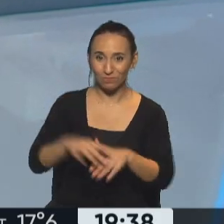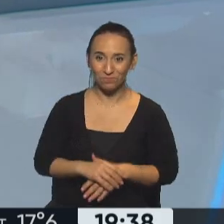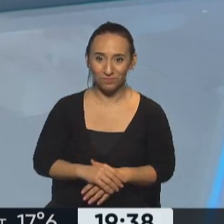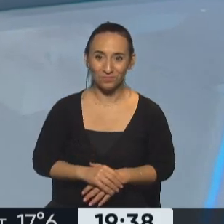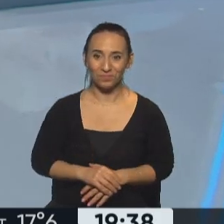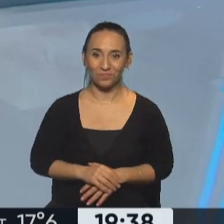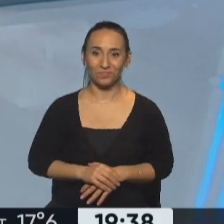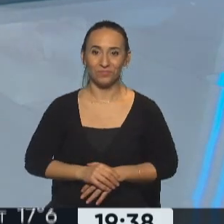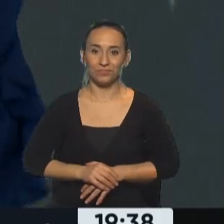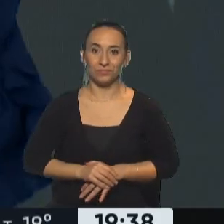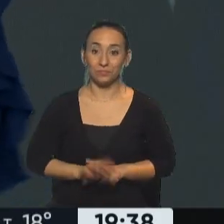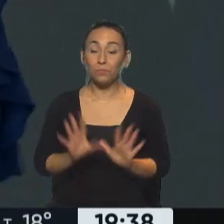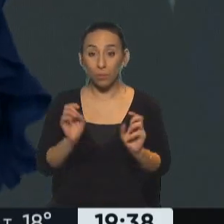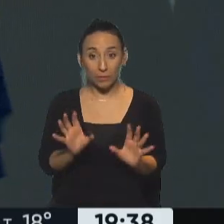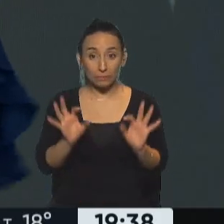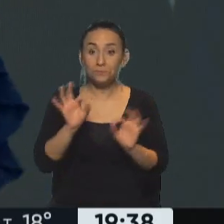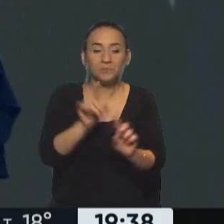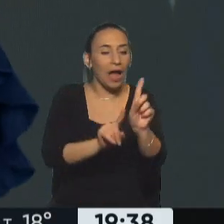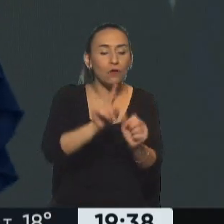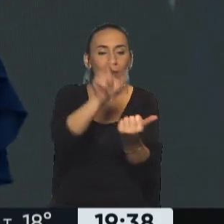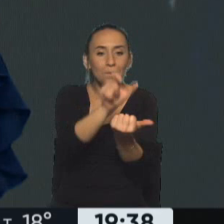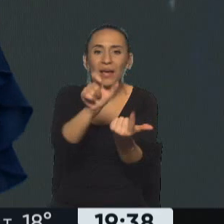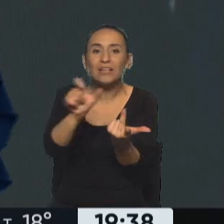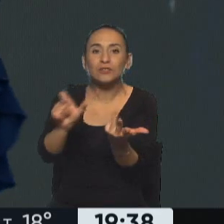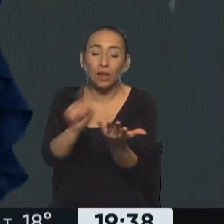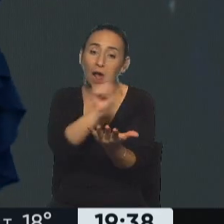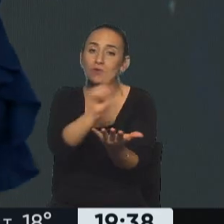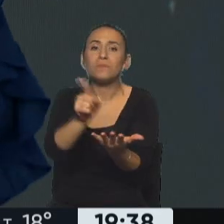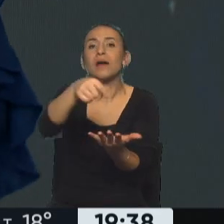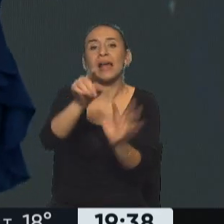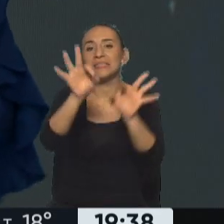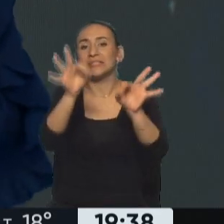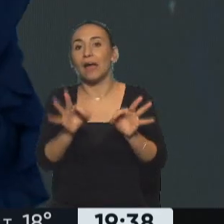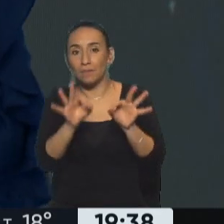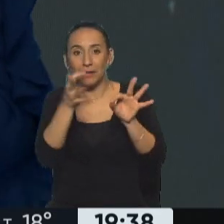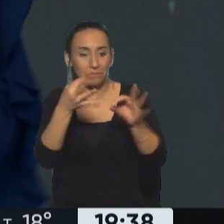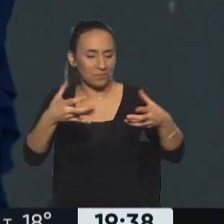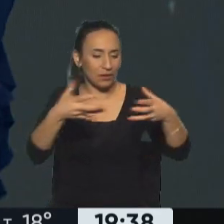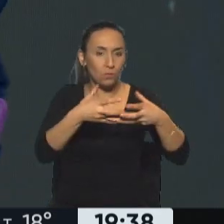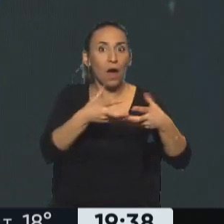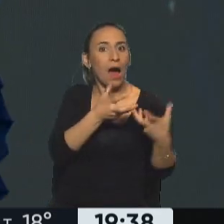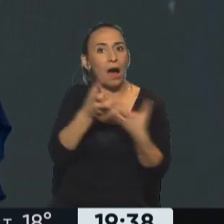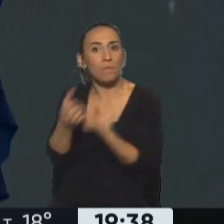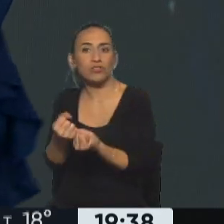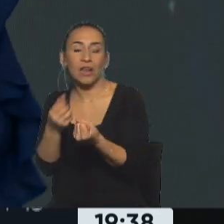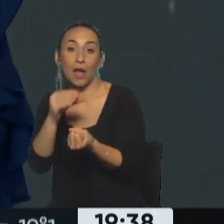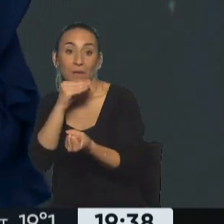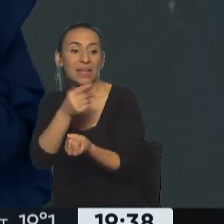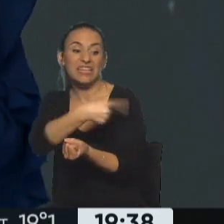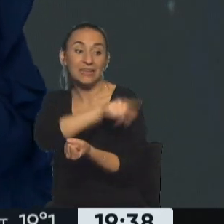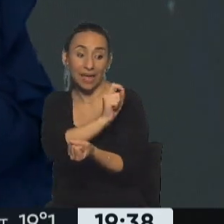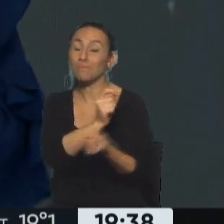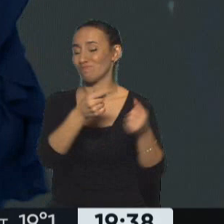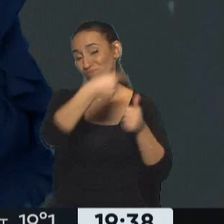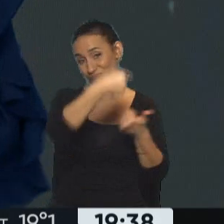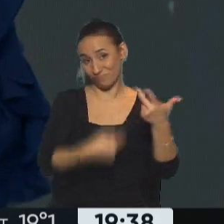Exactamente. Algunos puntos, entonces, para tener en cuenta de los perfiles que acompañan a masa y que veremos eventualmente alguno